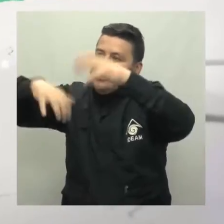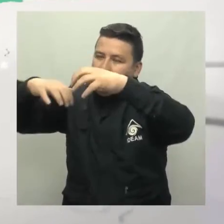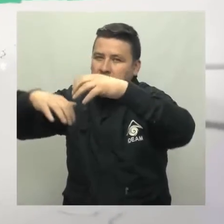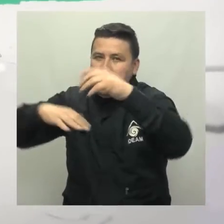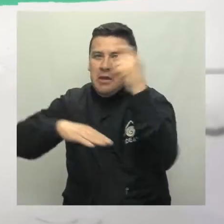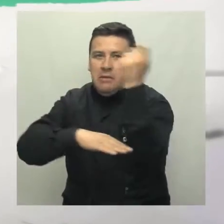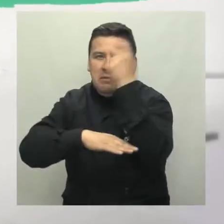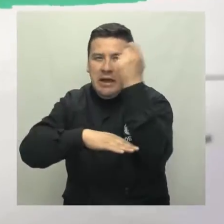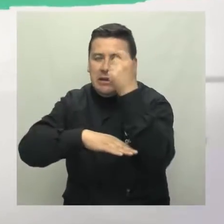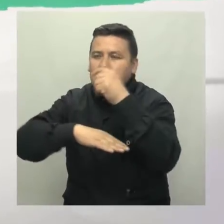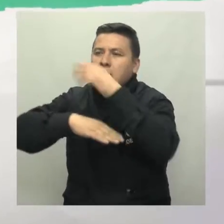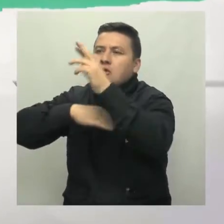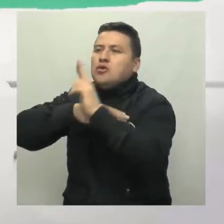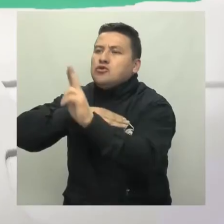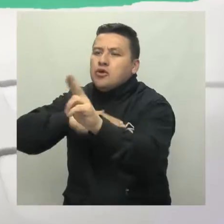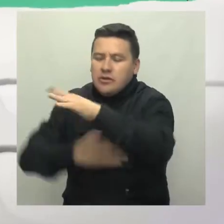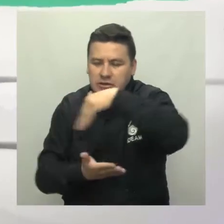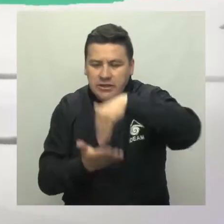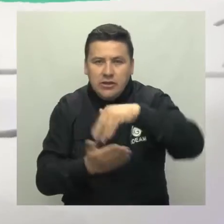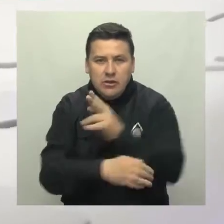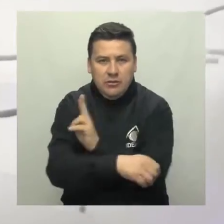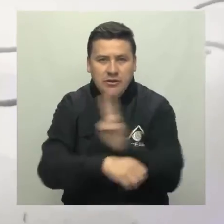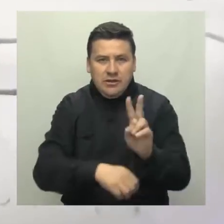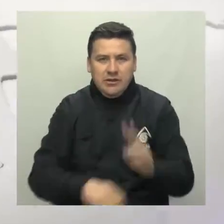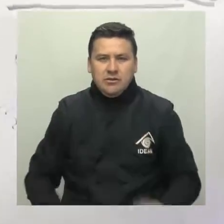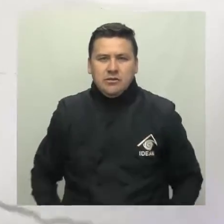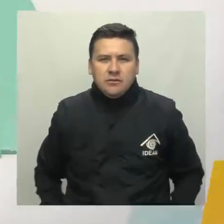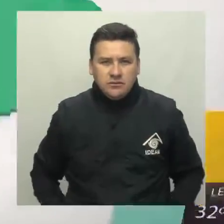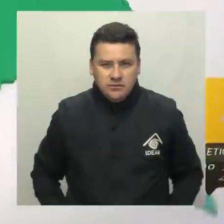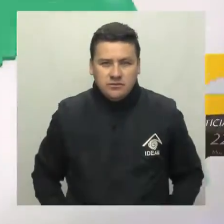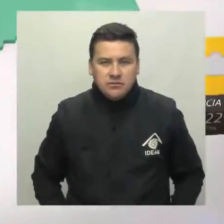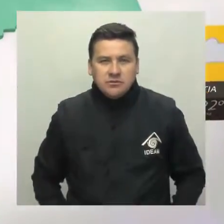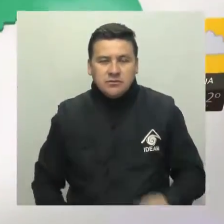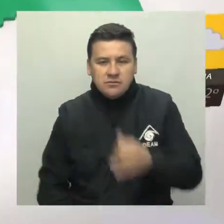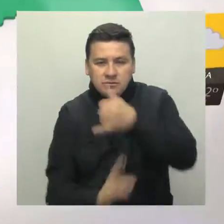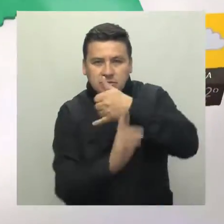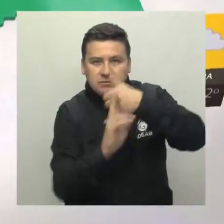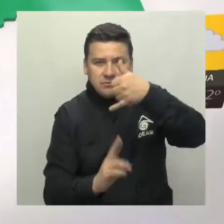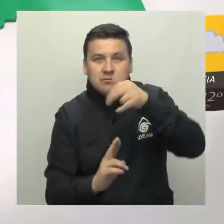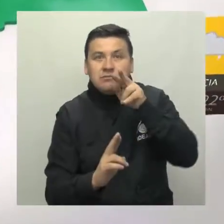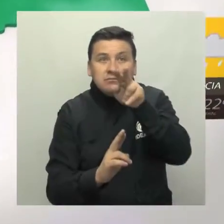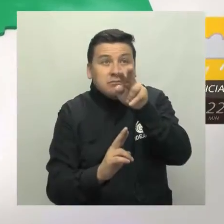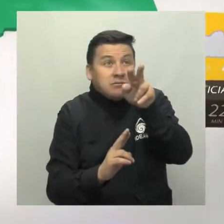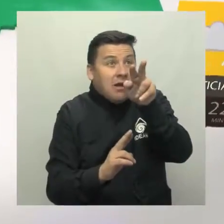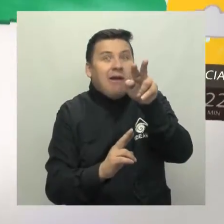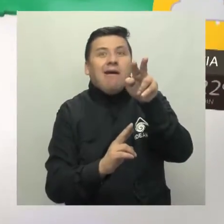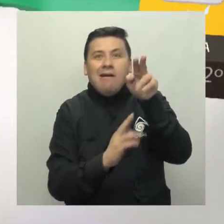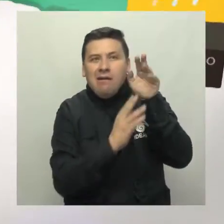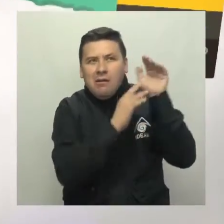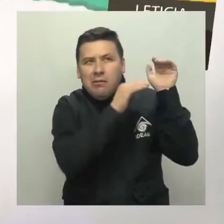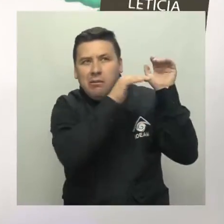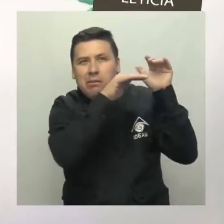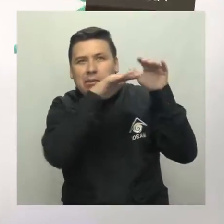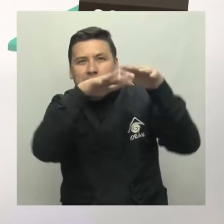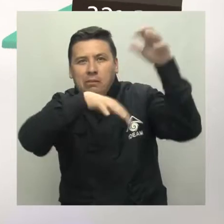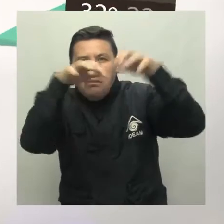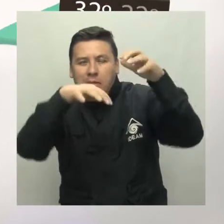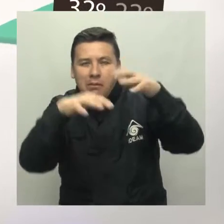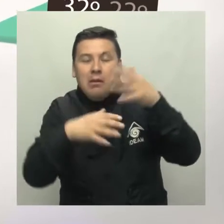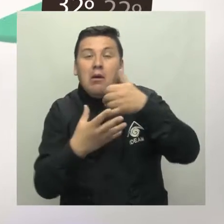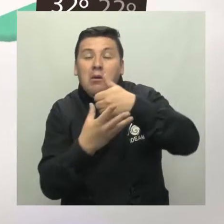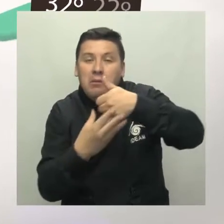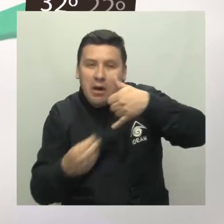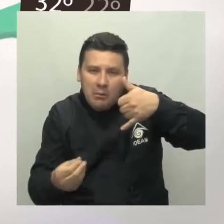de monte del Meta y sobre el sur y centro del Bichada. Hacia el sur del país las lluvias esperadas serán ligeras con lloviznas en